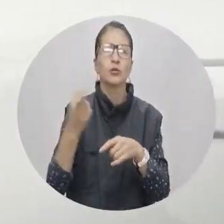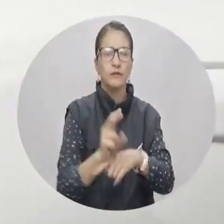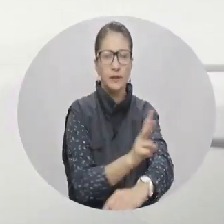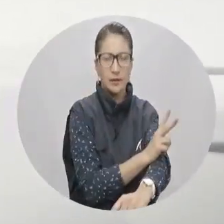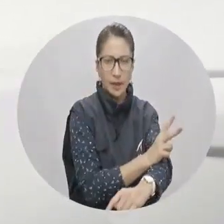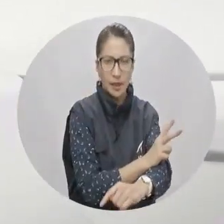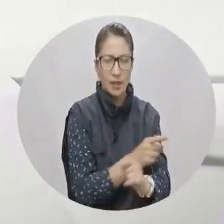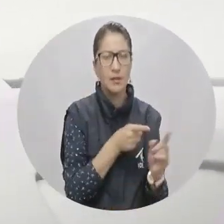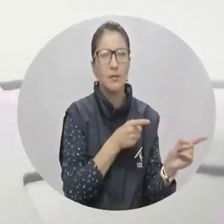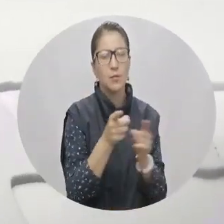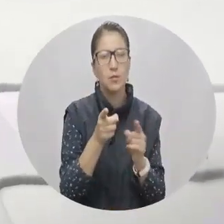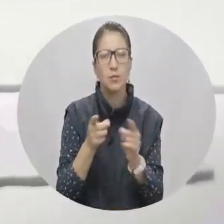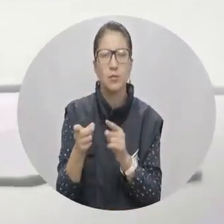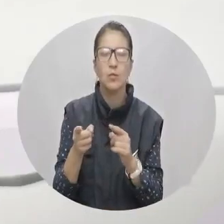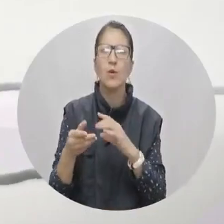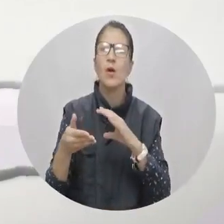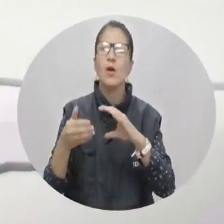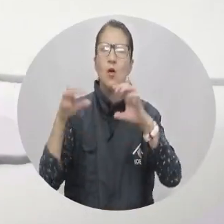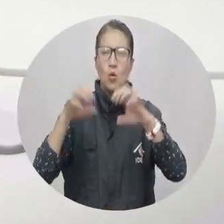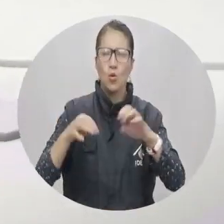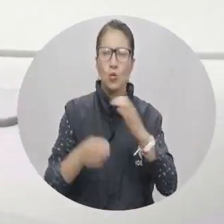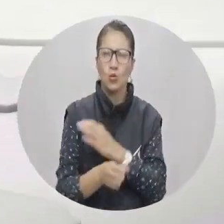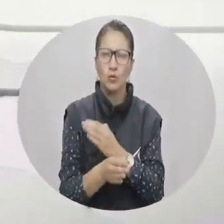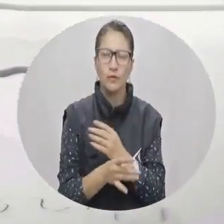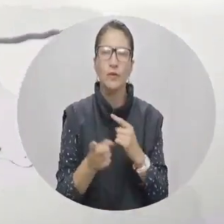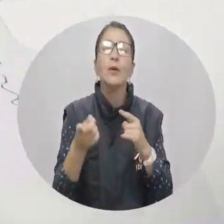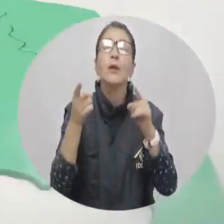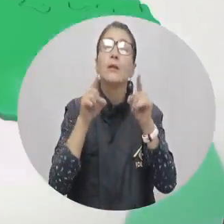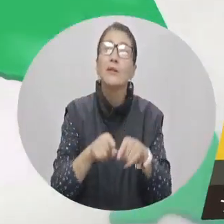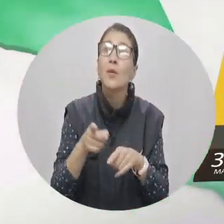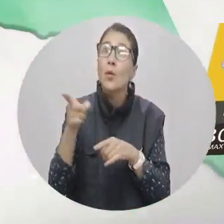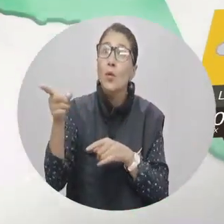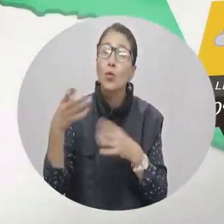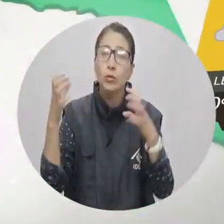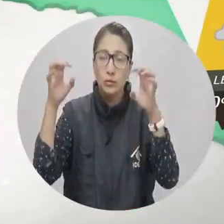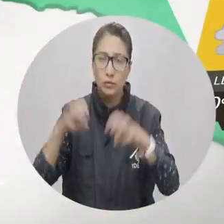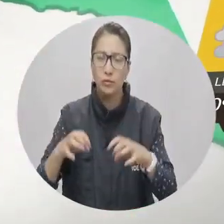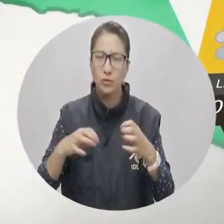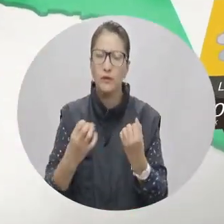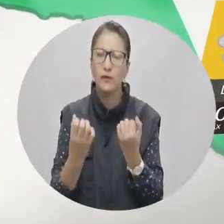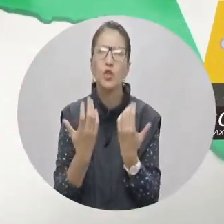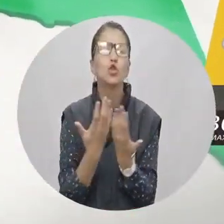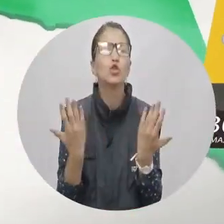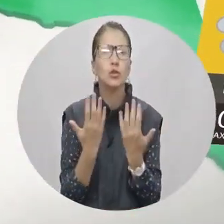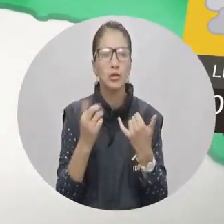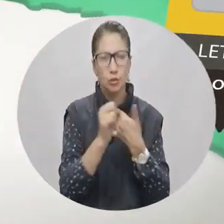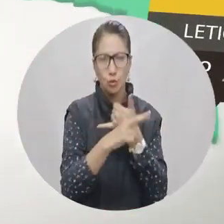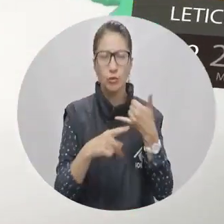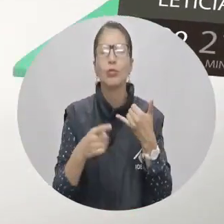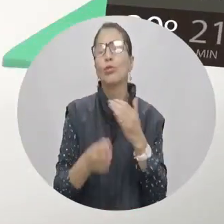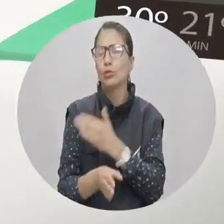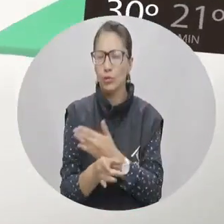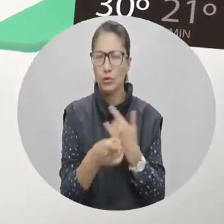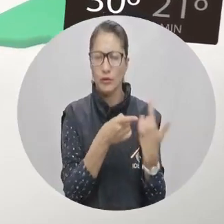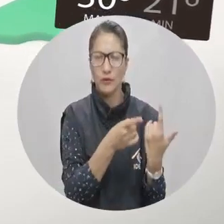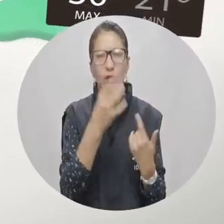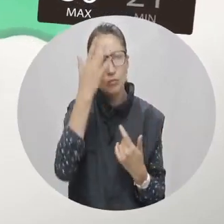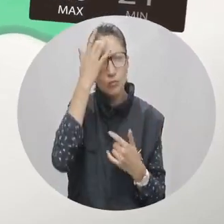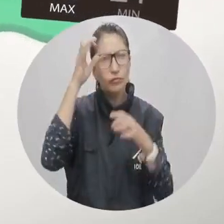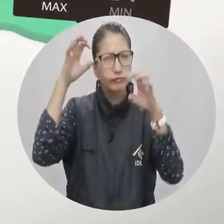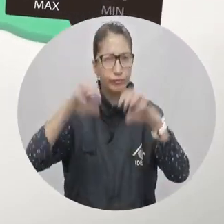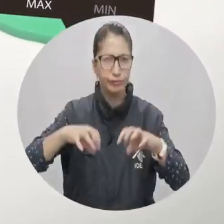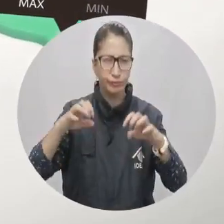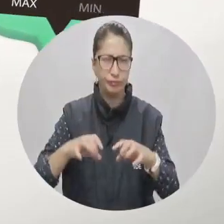Bichada, donde se mantienen las condiciones húmedas. Donde sí persisten las lluvias moderadas es en el sur del país, que continuará